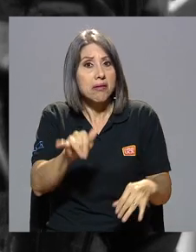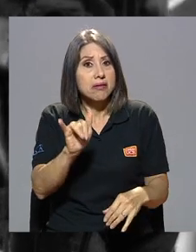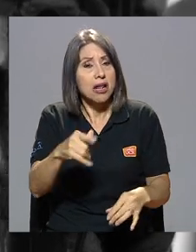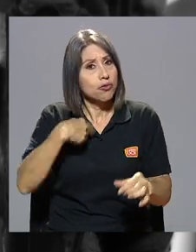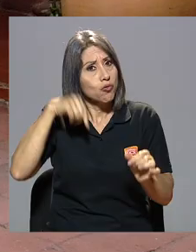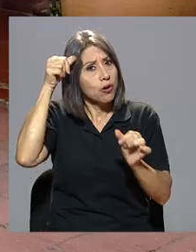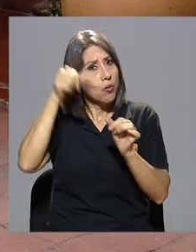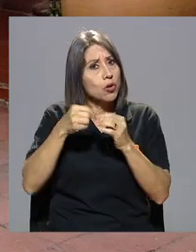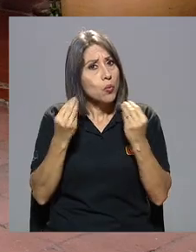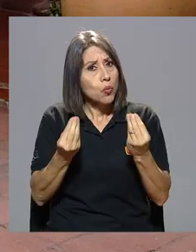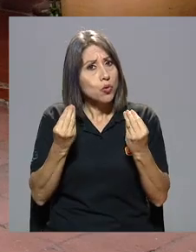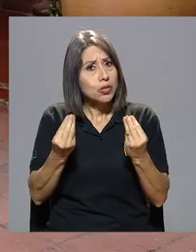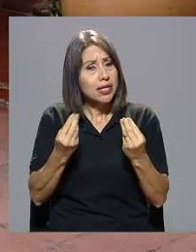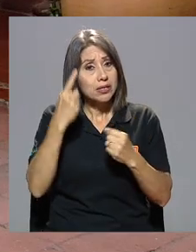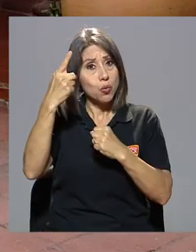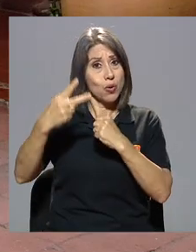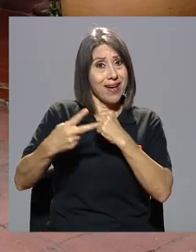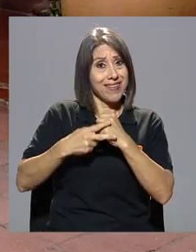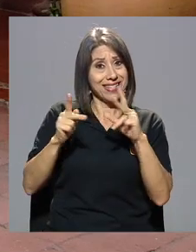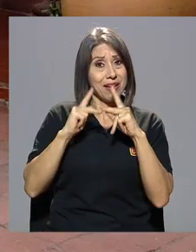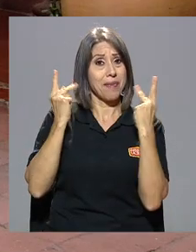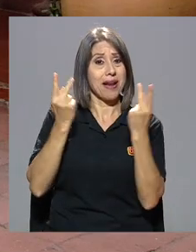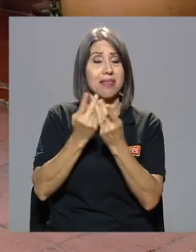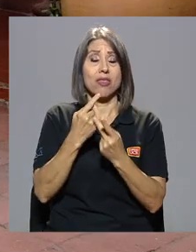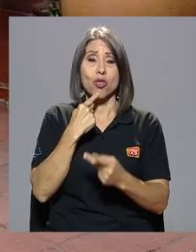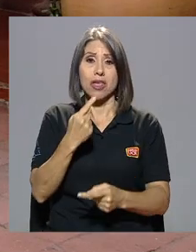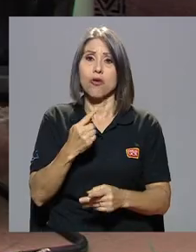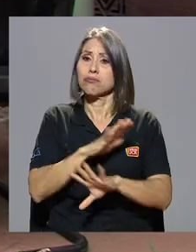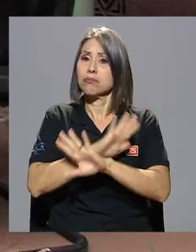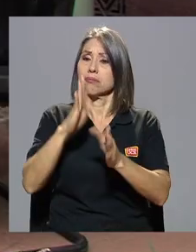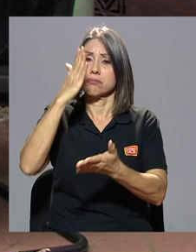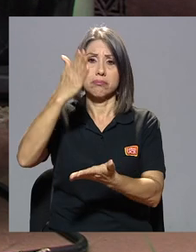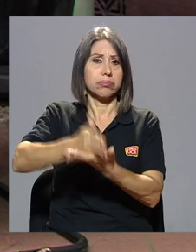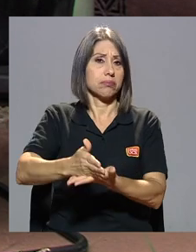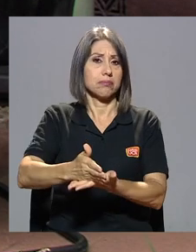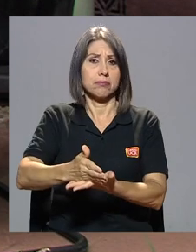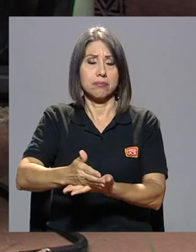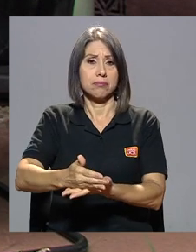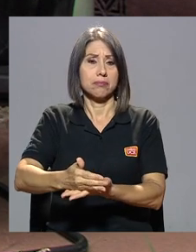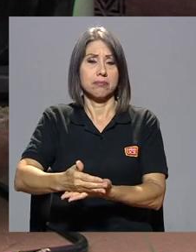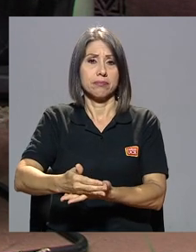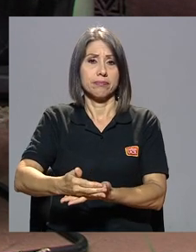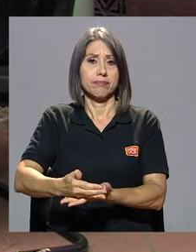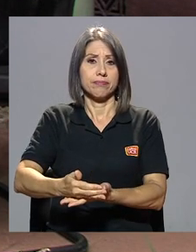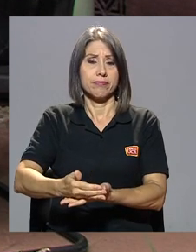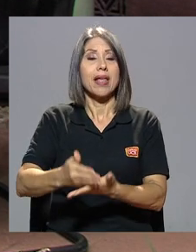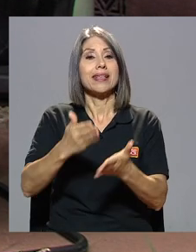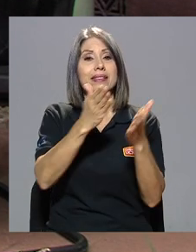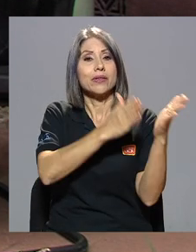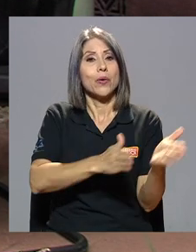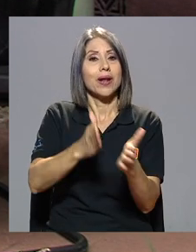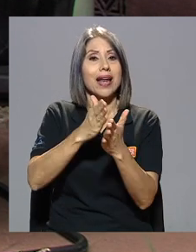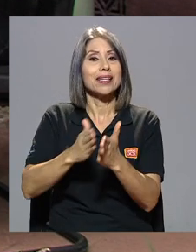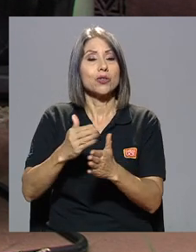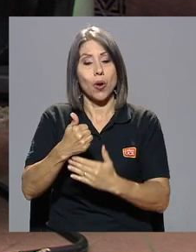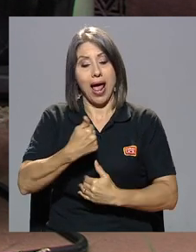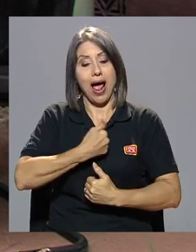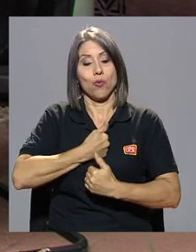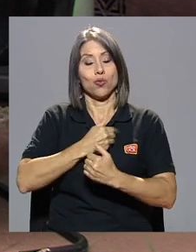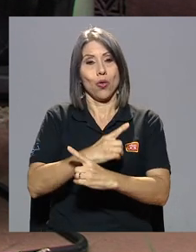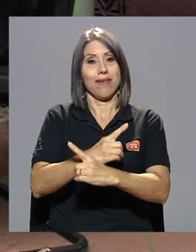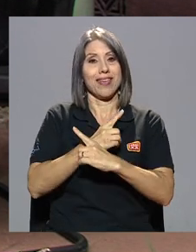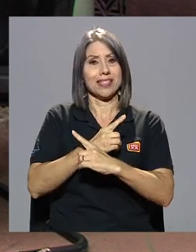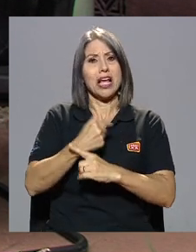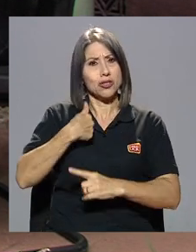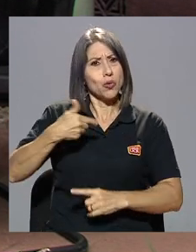y recuerdo muchas hasta que una vez el partido dijo bueno vamos a parar esto y se organizó la